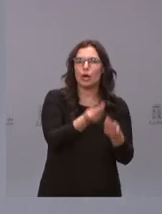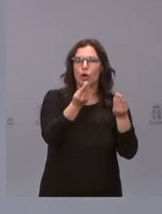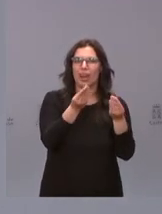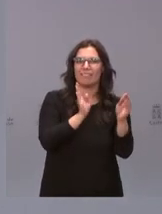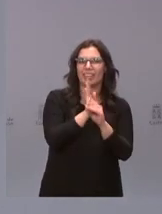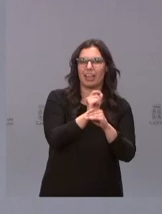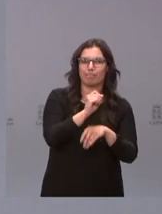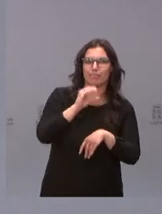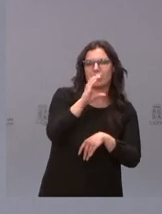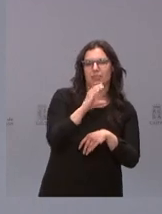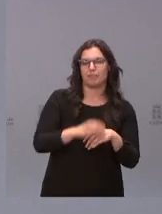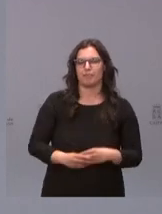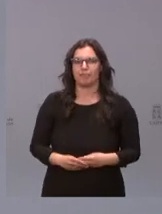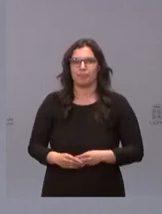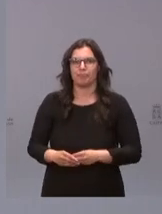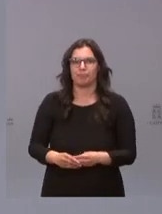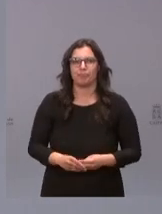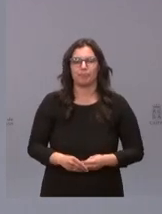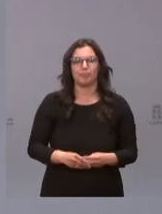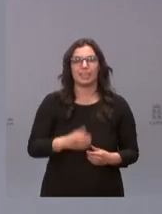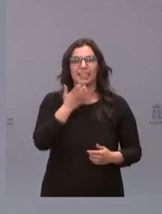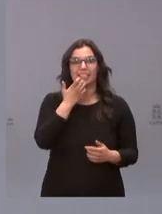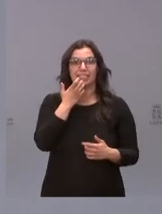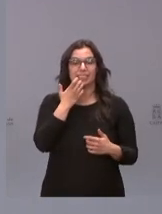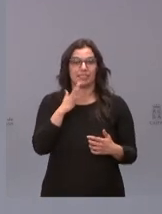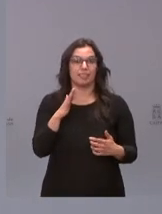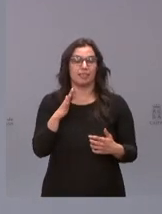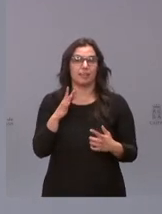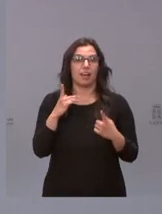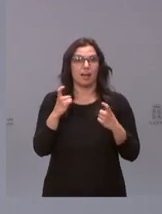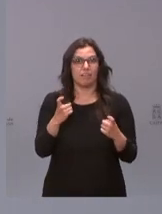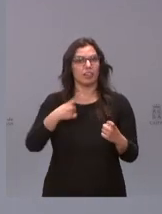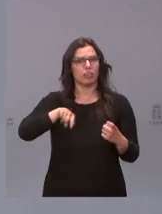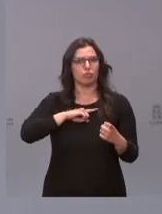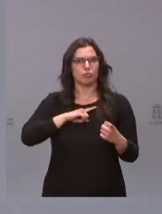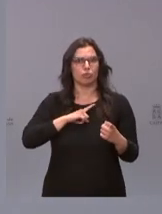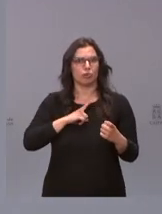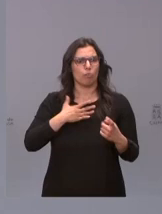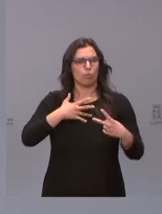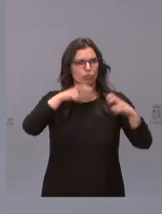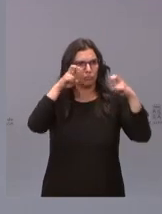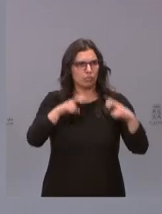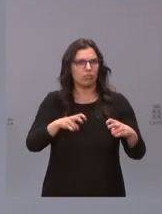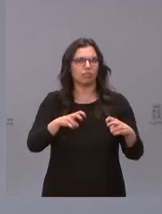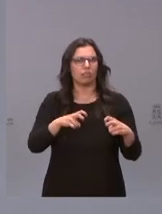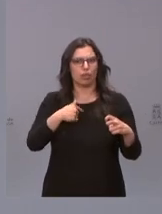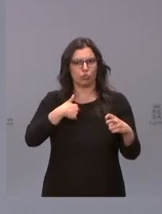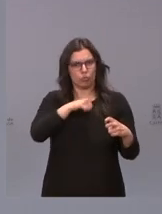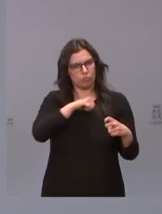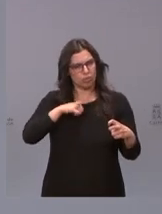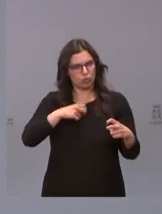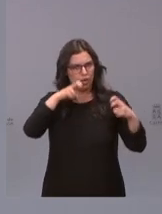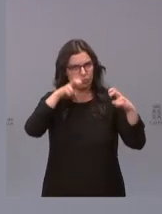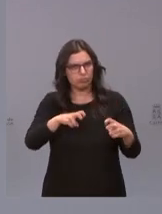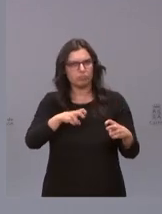financiación de este centro si fuera necesario estamos dispuestos a sentarnos a sentarme yo personalmente con el